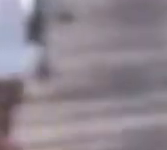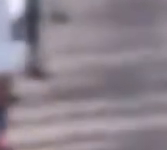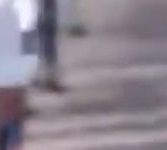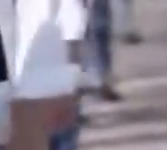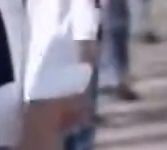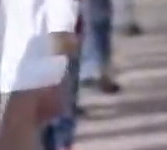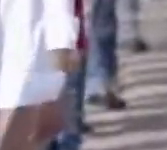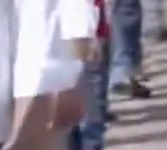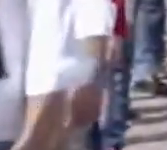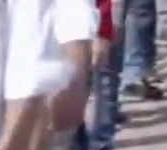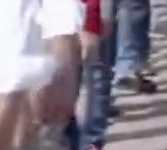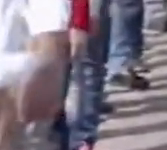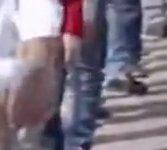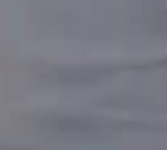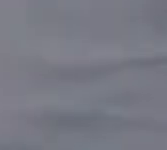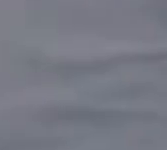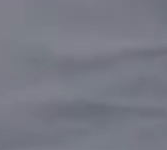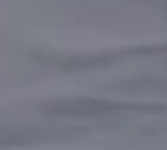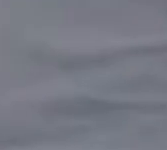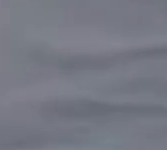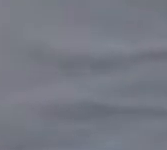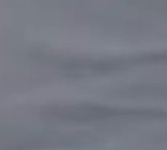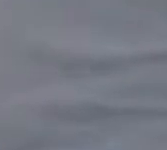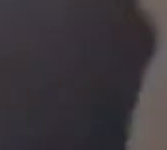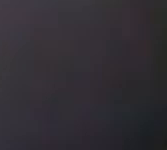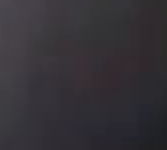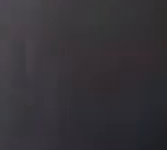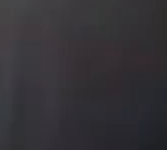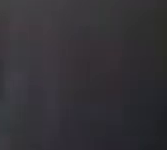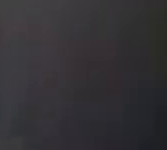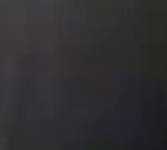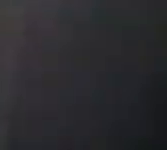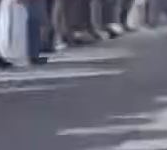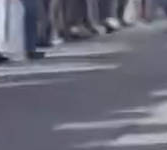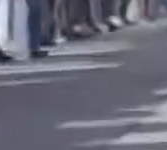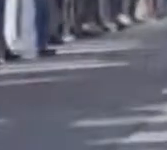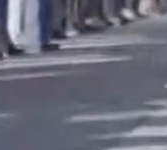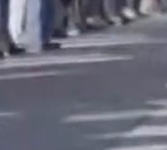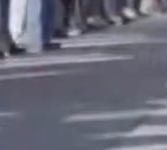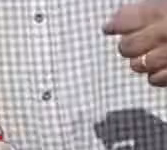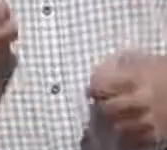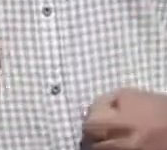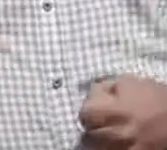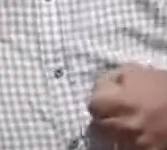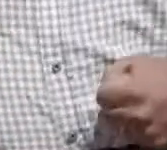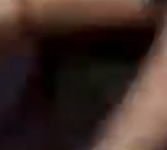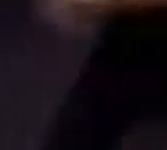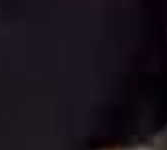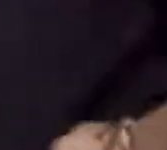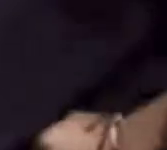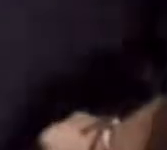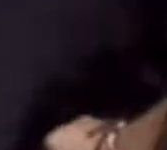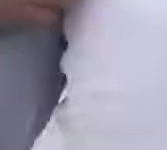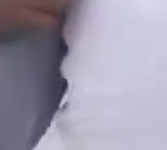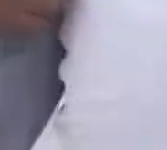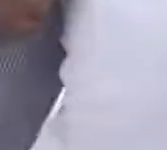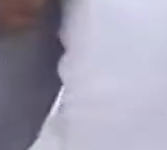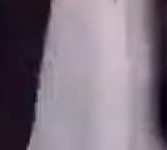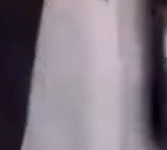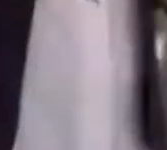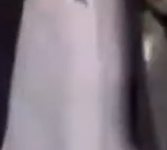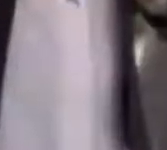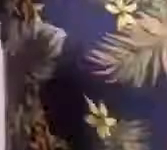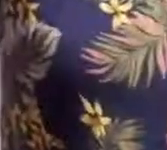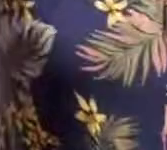pero no lo estamos. Enlacemos nuestras manos de héroes anónimos. Vamos a proteger a nuestros hijos, a los jóvenes, a los